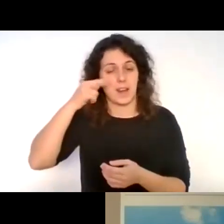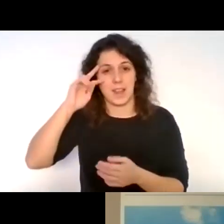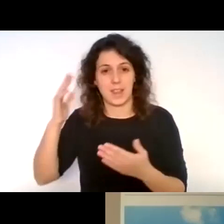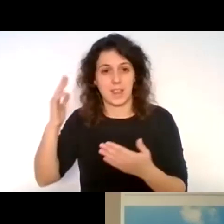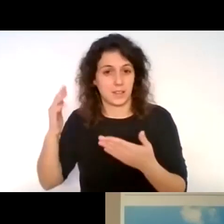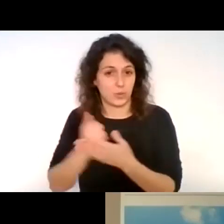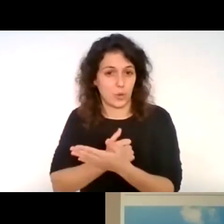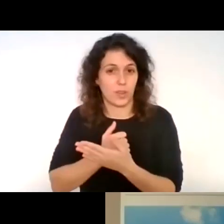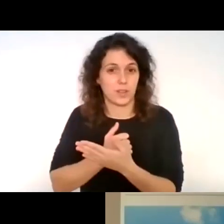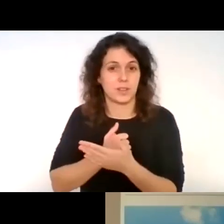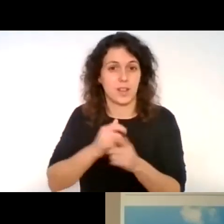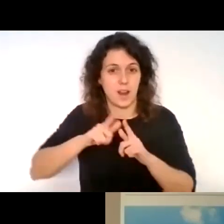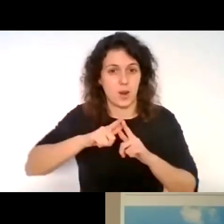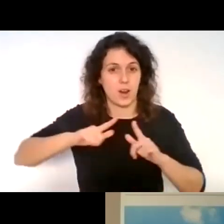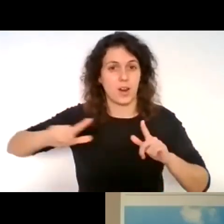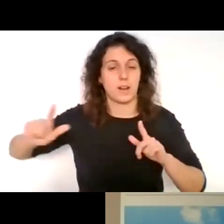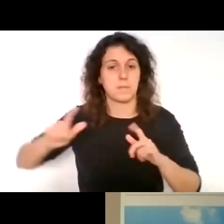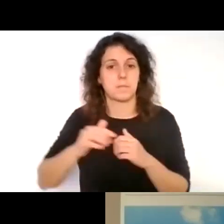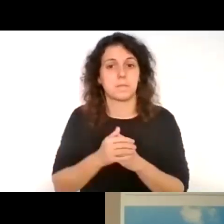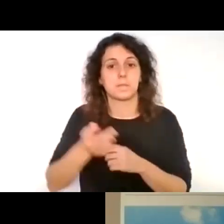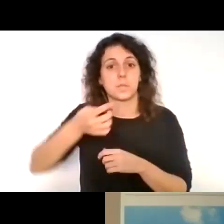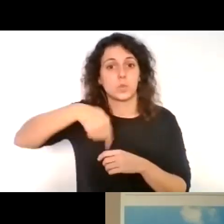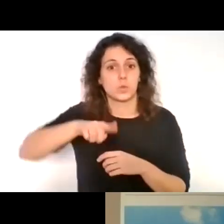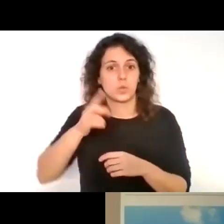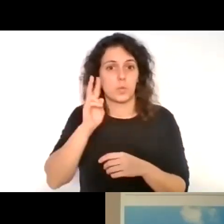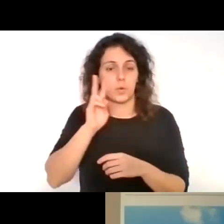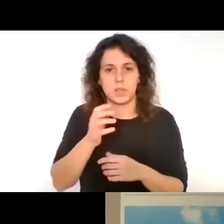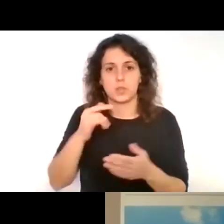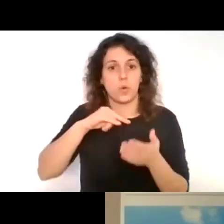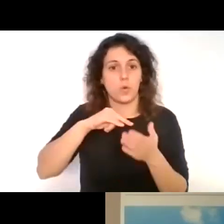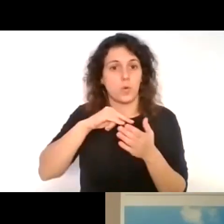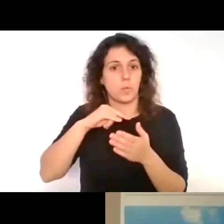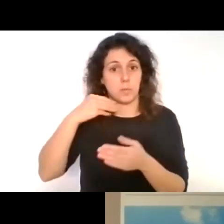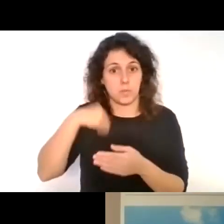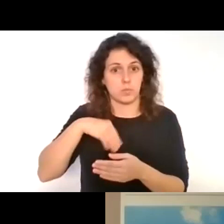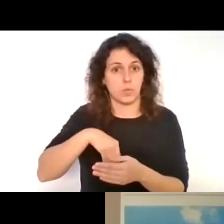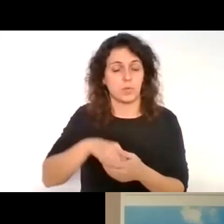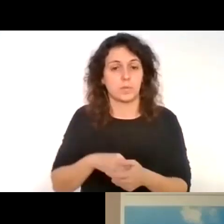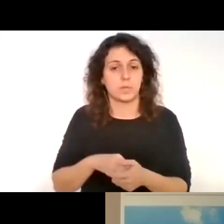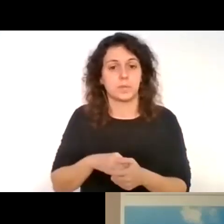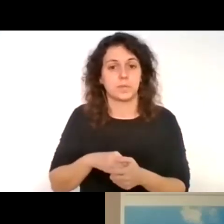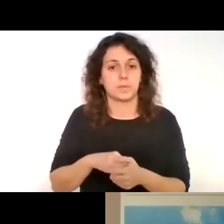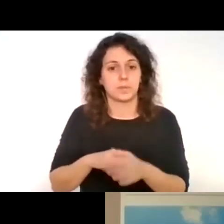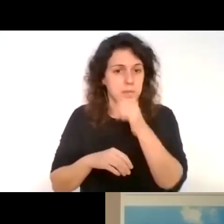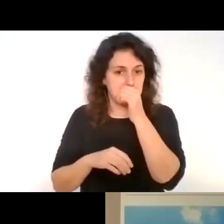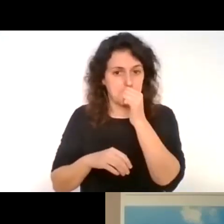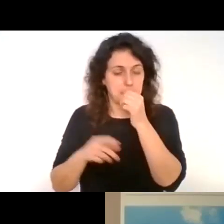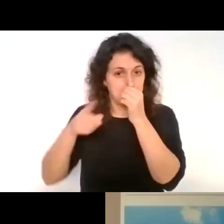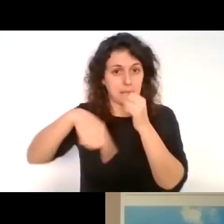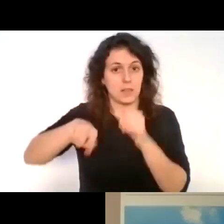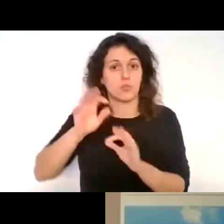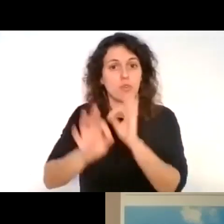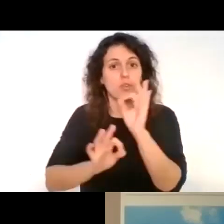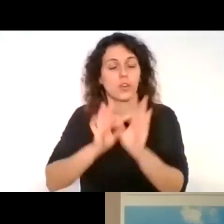aliento, como lo que hemos visto en Project U-Turn, ellos, los que organizan